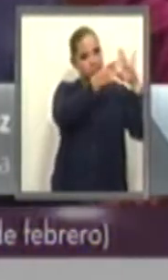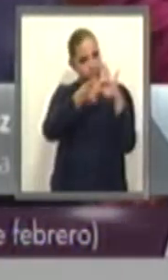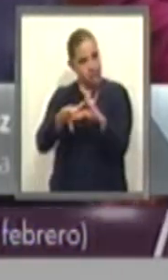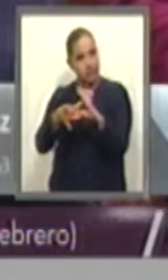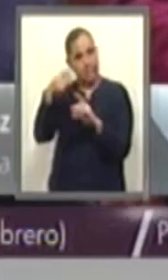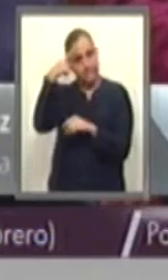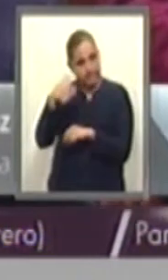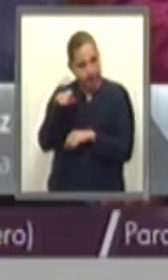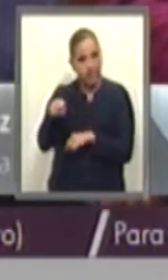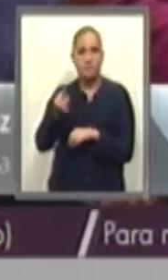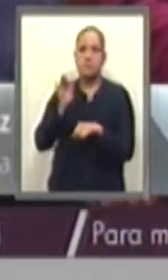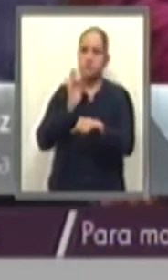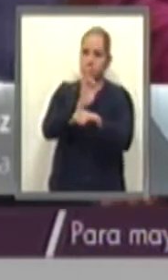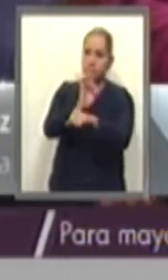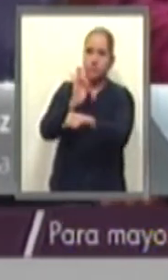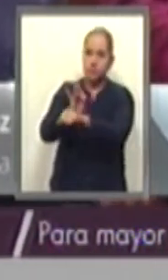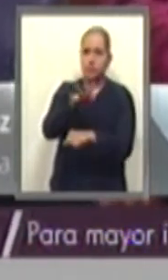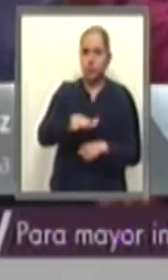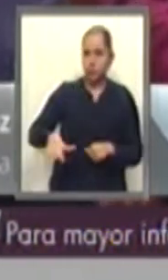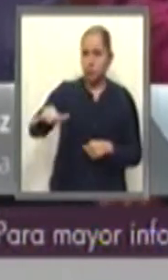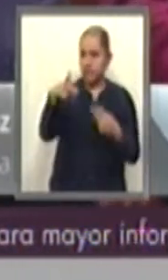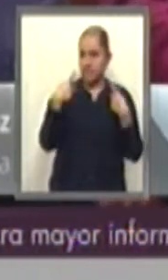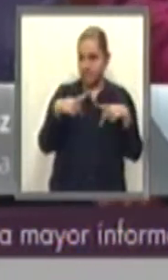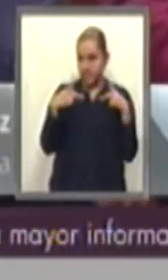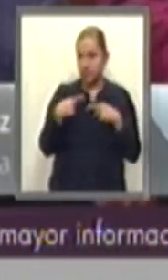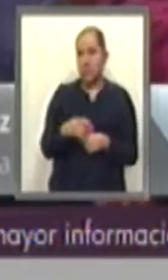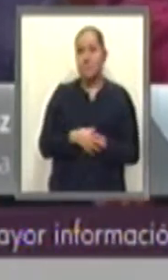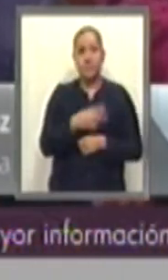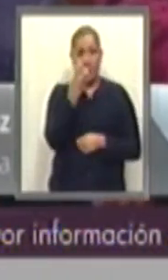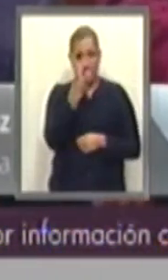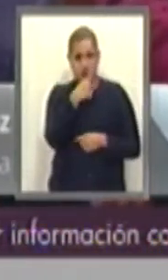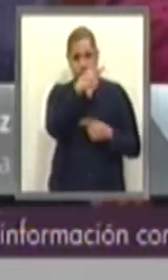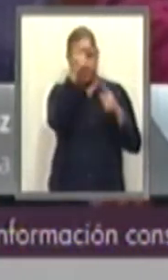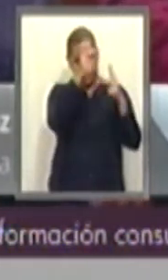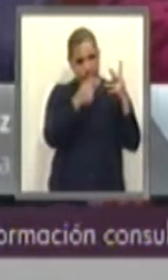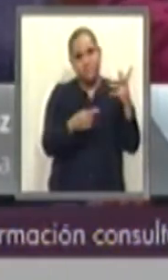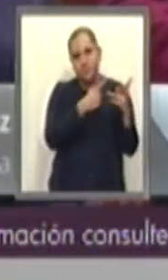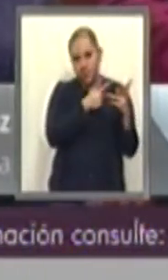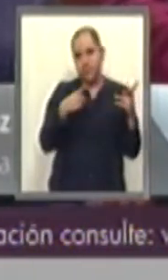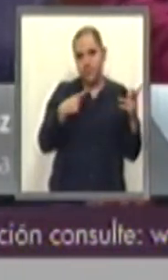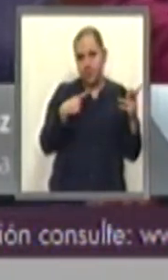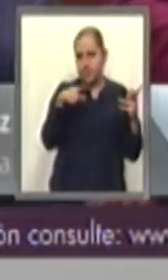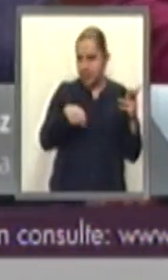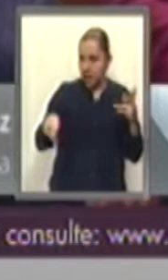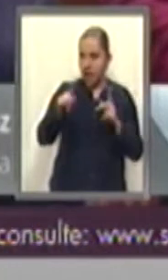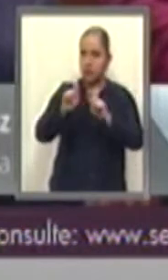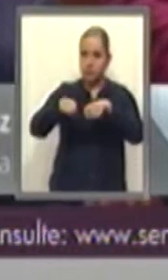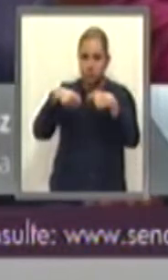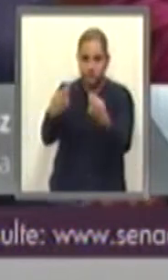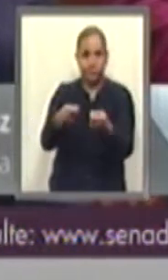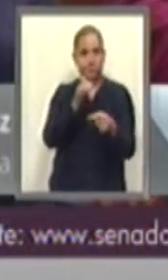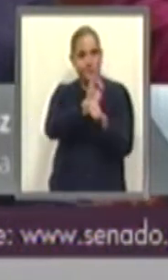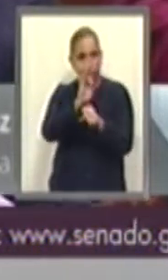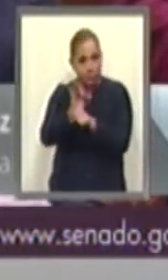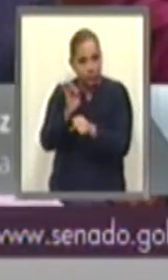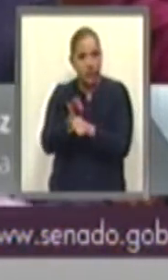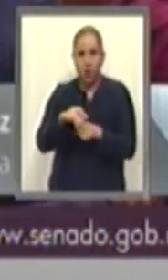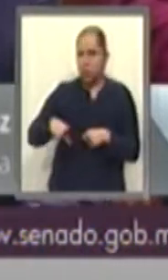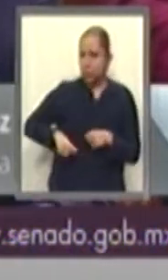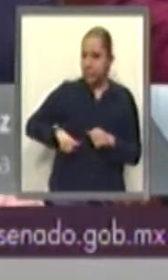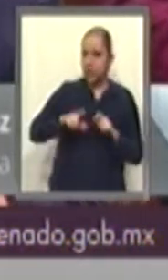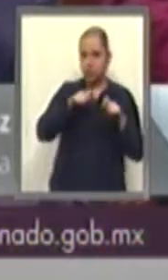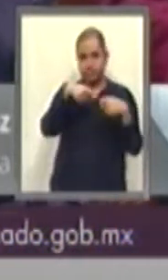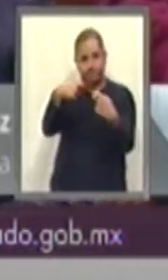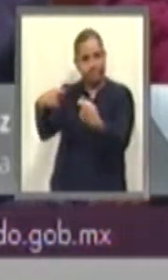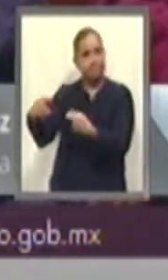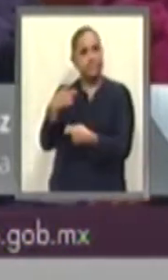preceptos propios del individuo deben ser garantizados y respetados en todo momento por el poder público a través de un